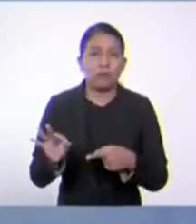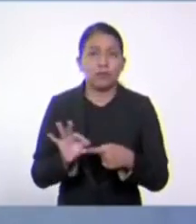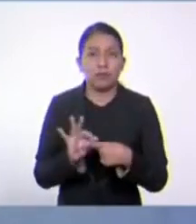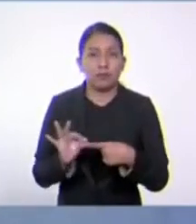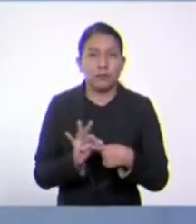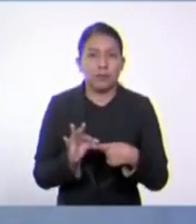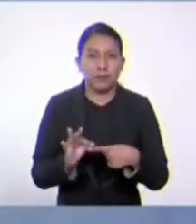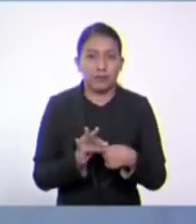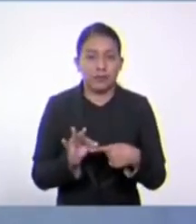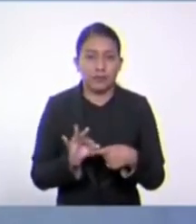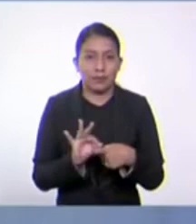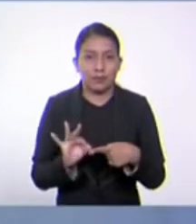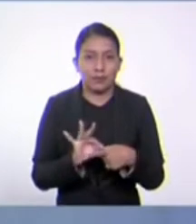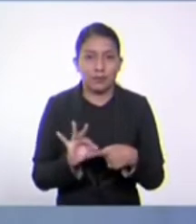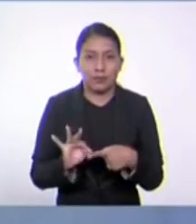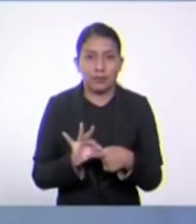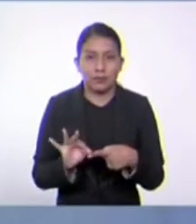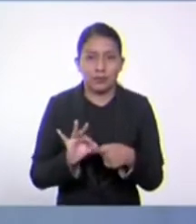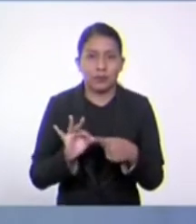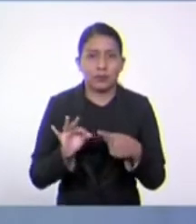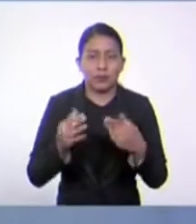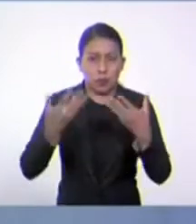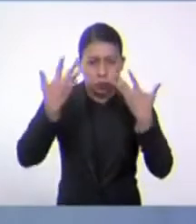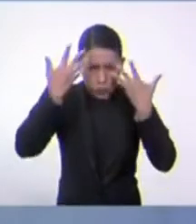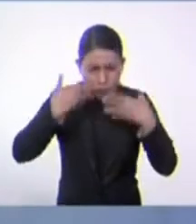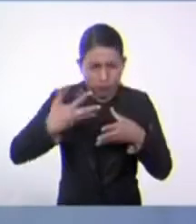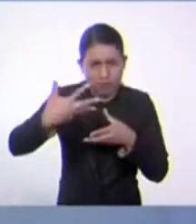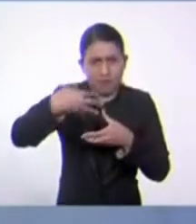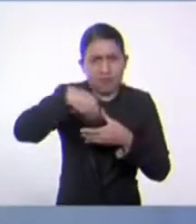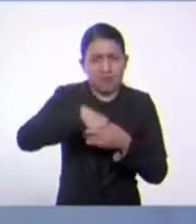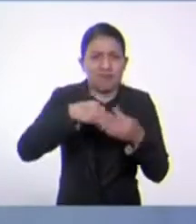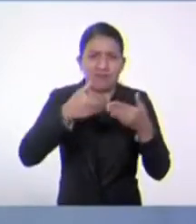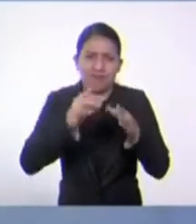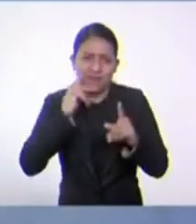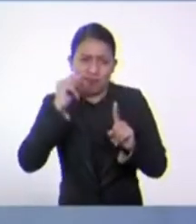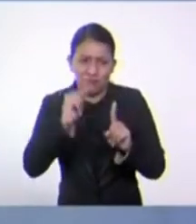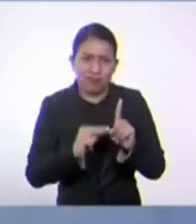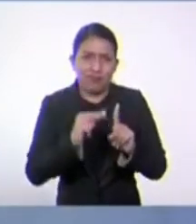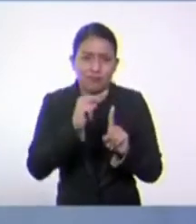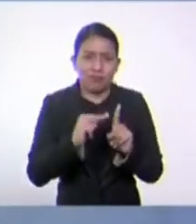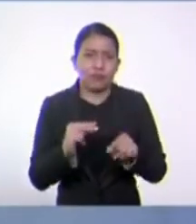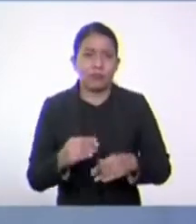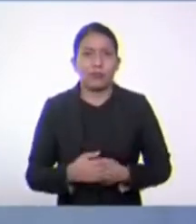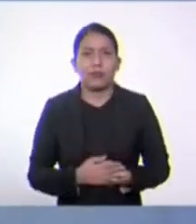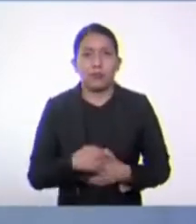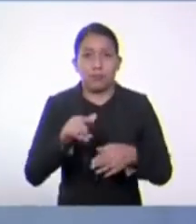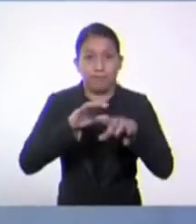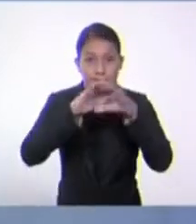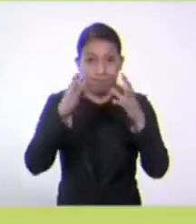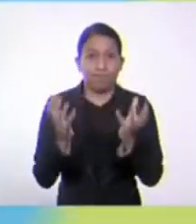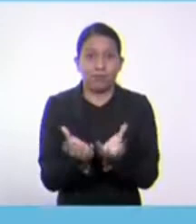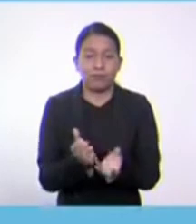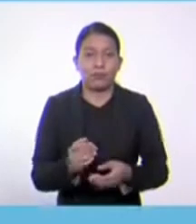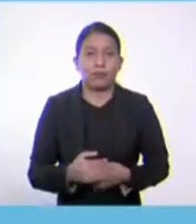y también de estructuras corporales y ocupan muy buena parte del planeta Tierra.